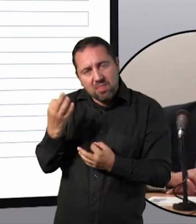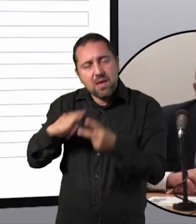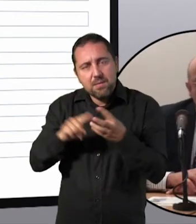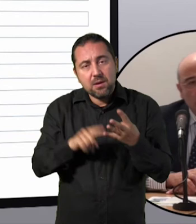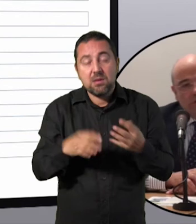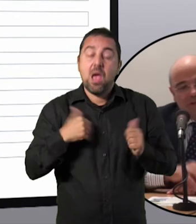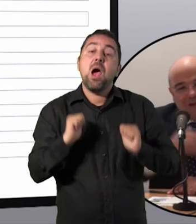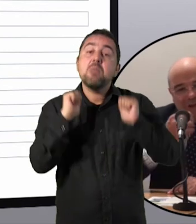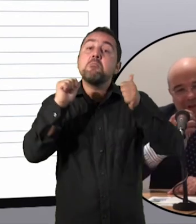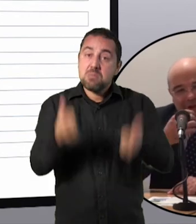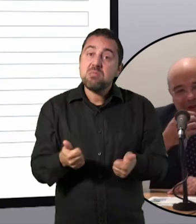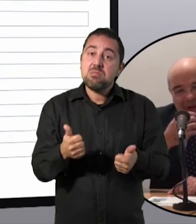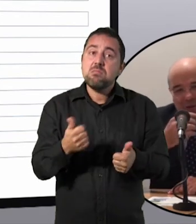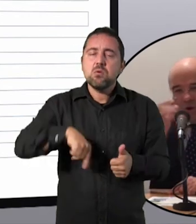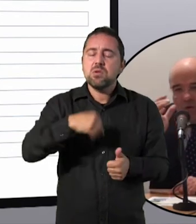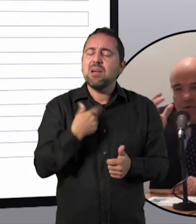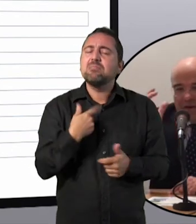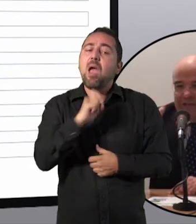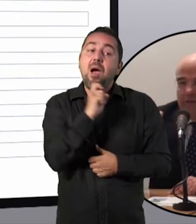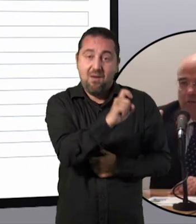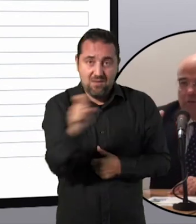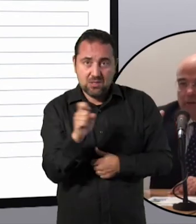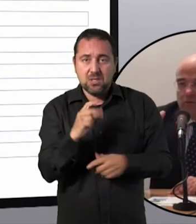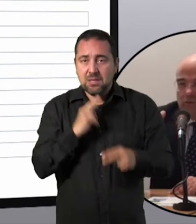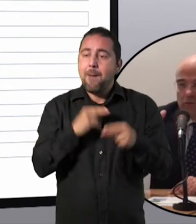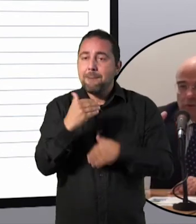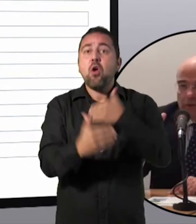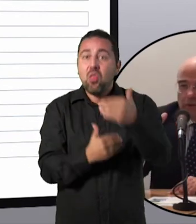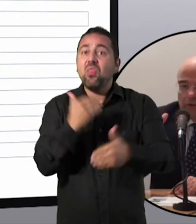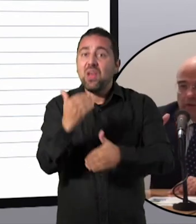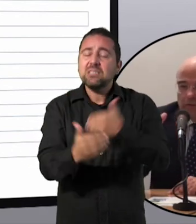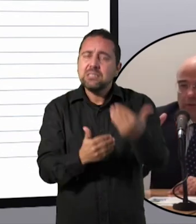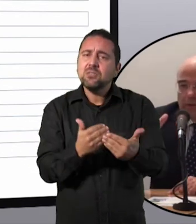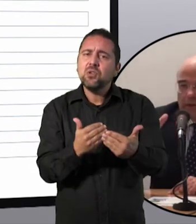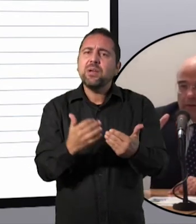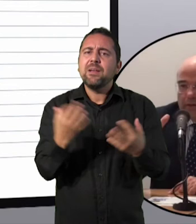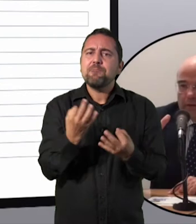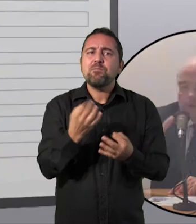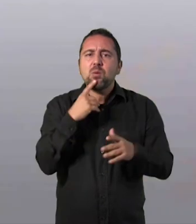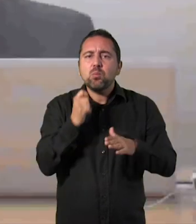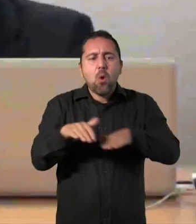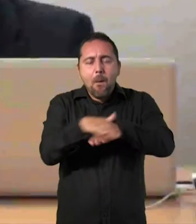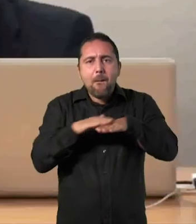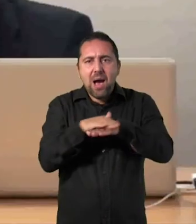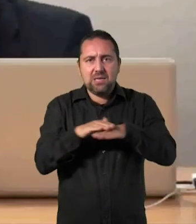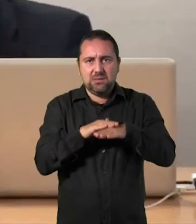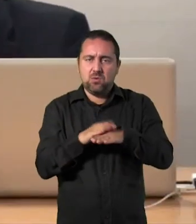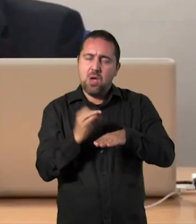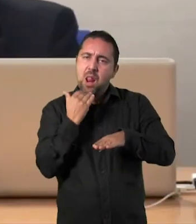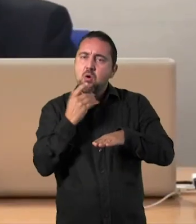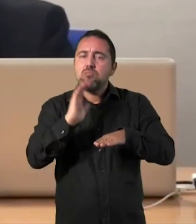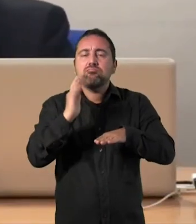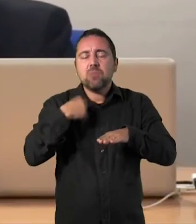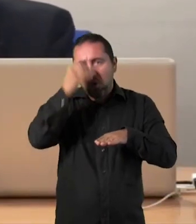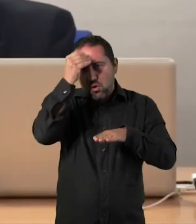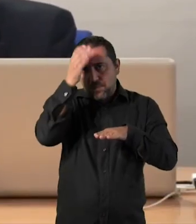estos procesos tienen un cauce básico para nosotros y fundamental. Están delimitados